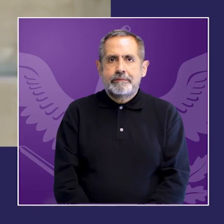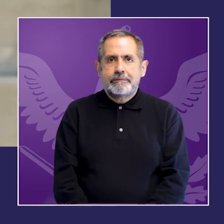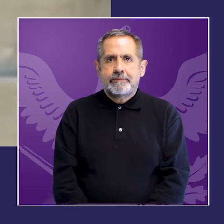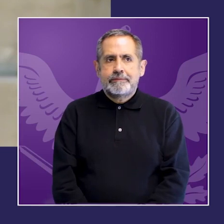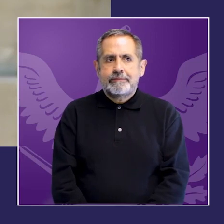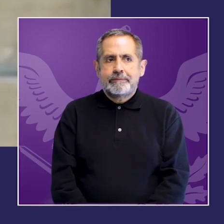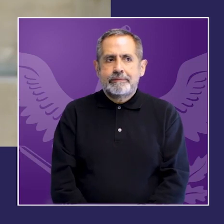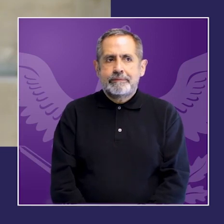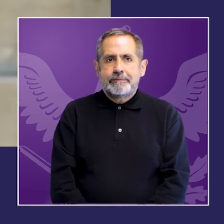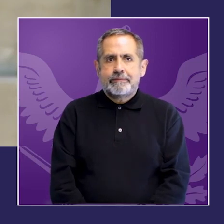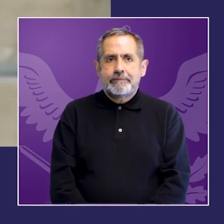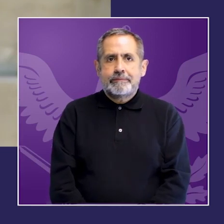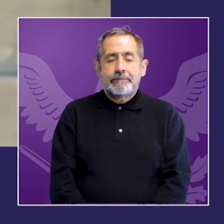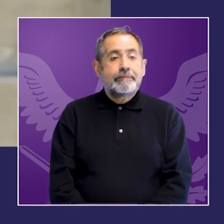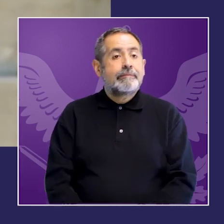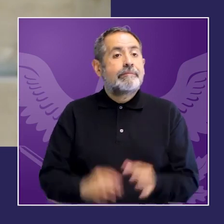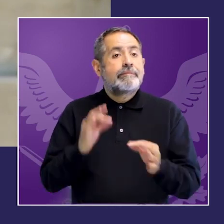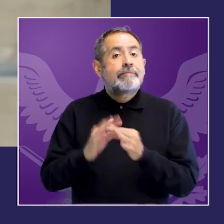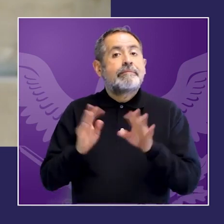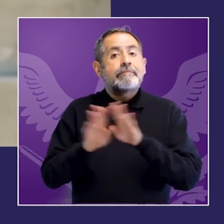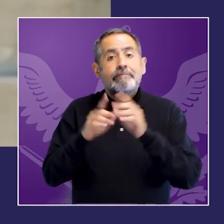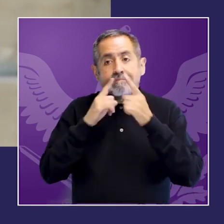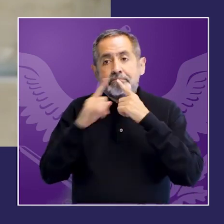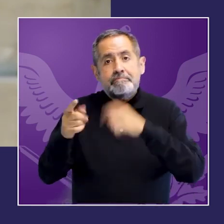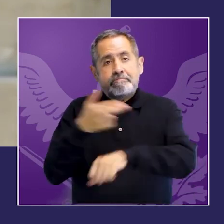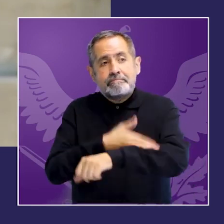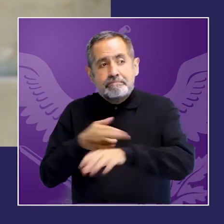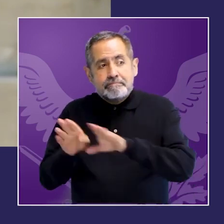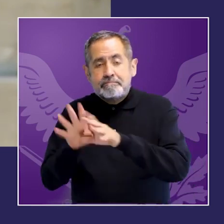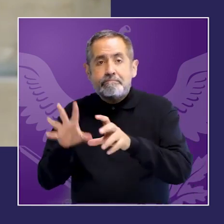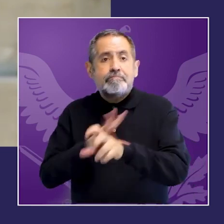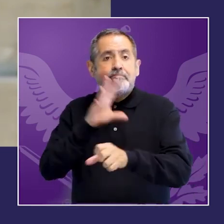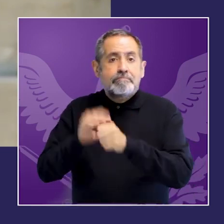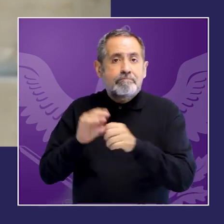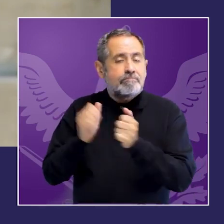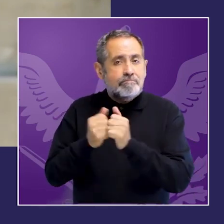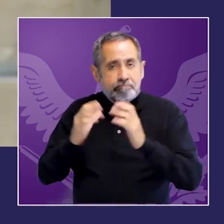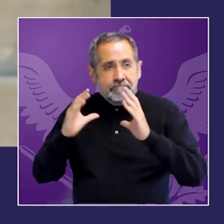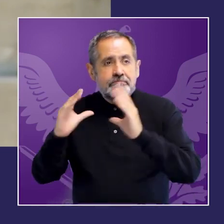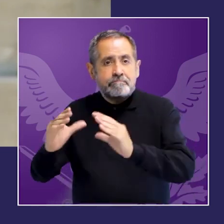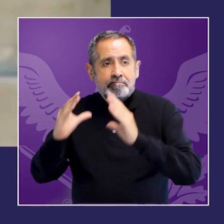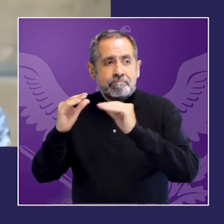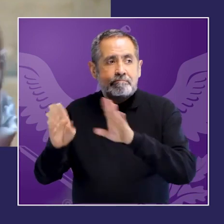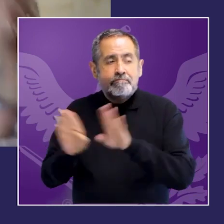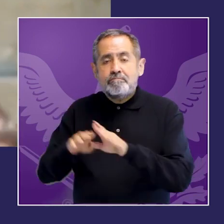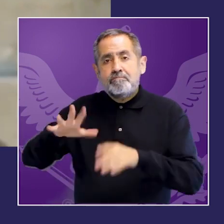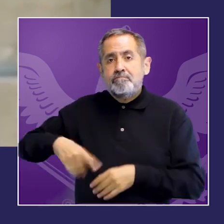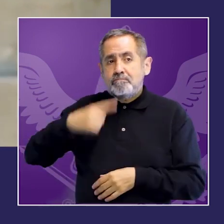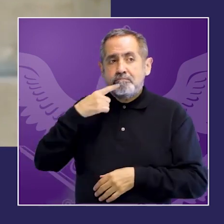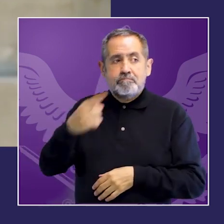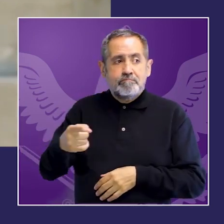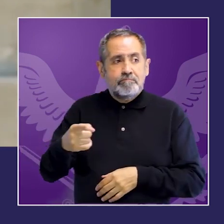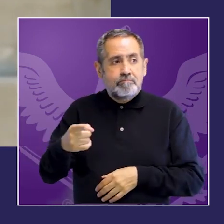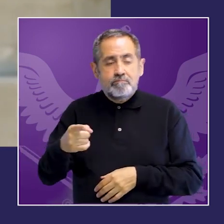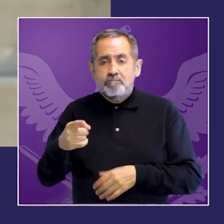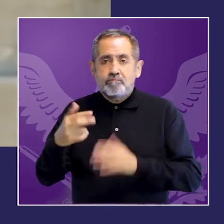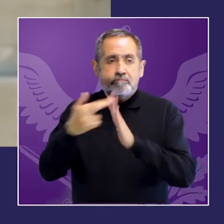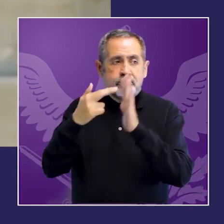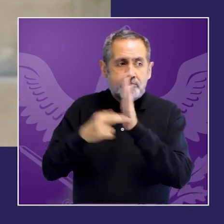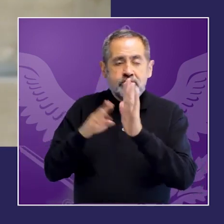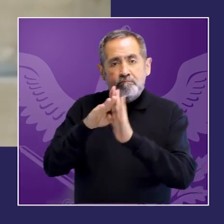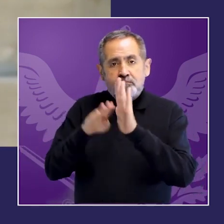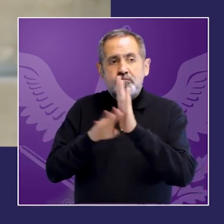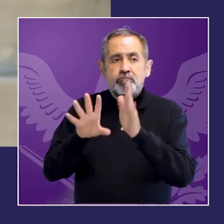incluyendo como decía antes mecanismos para evaluar el impacto de esas capacitaciones que permitan ir profundizando el nivel de esa